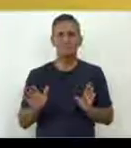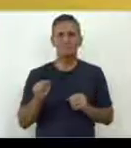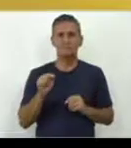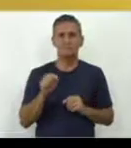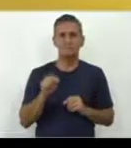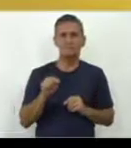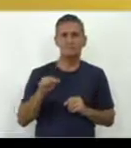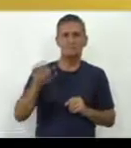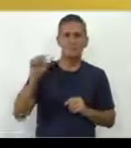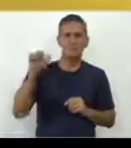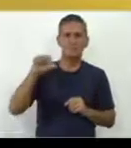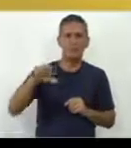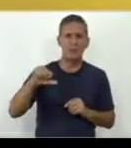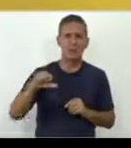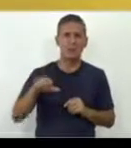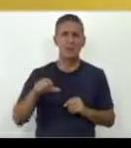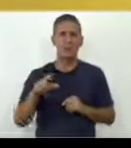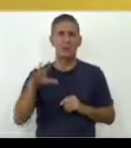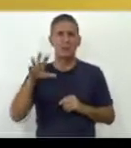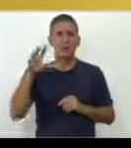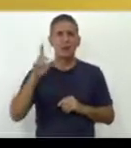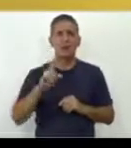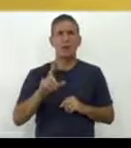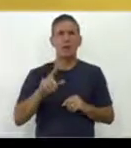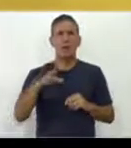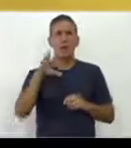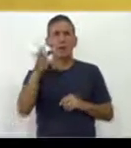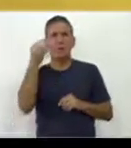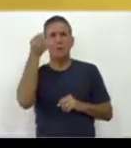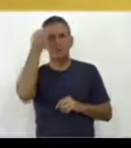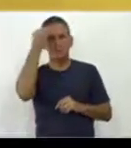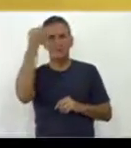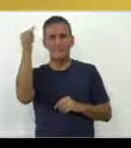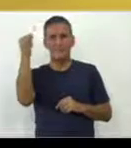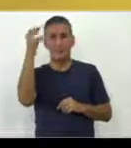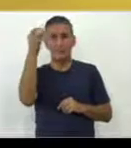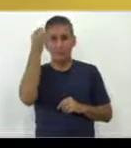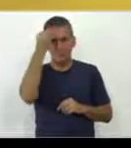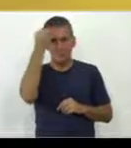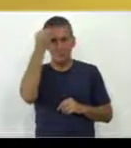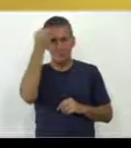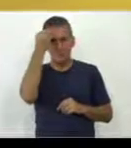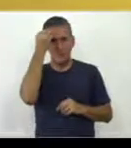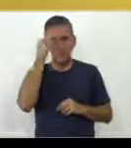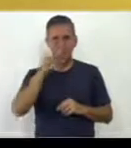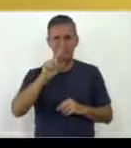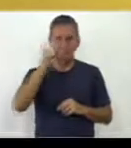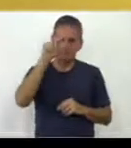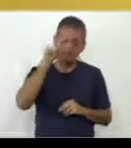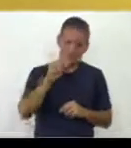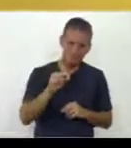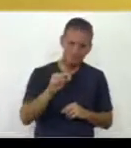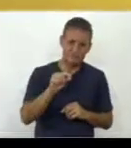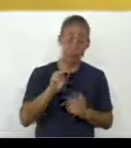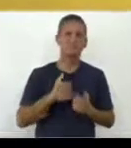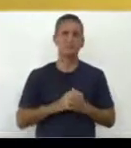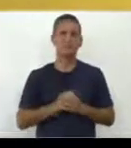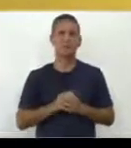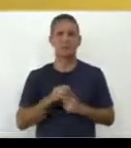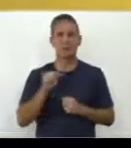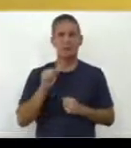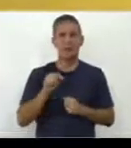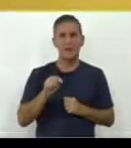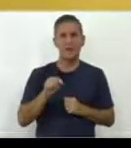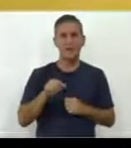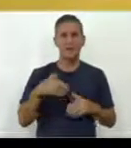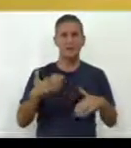tiene menos disposición para aprender. Así que vean todas las relaciones que pueden tener una sobreexposición a